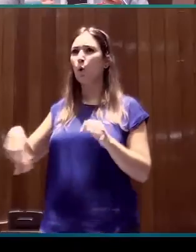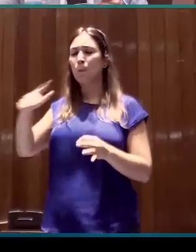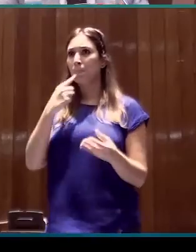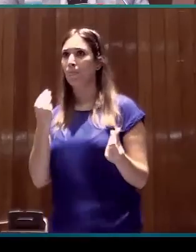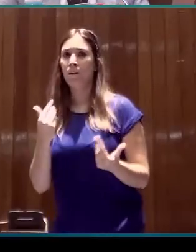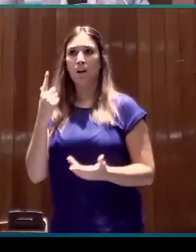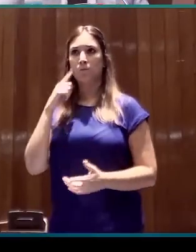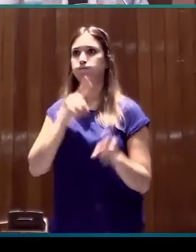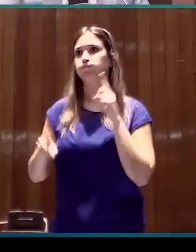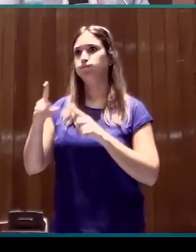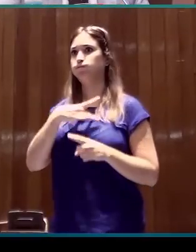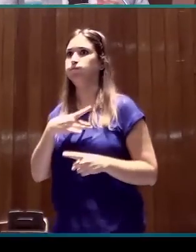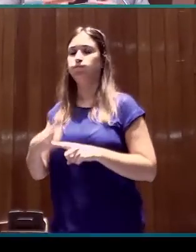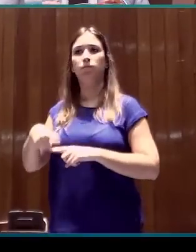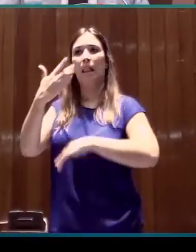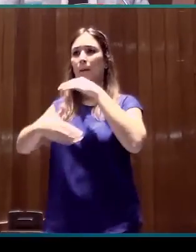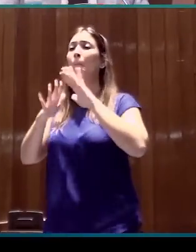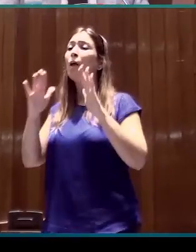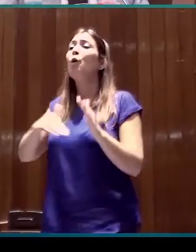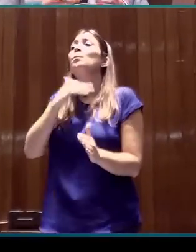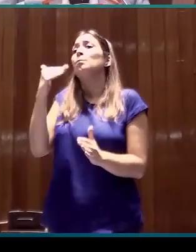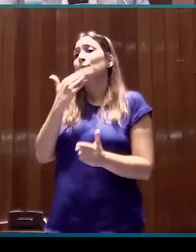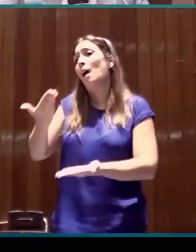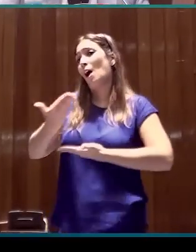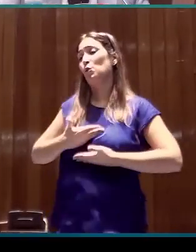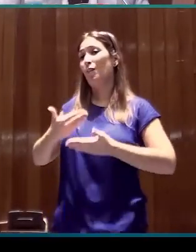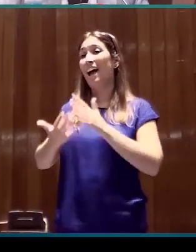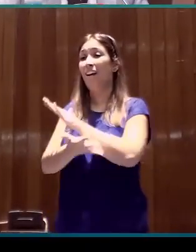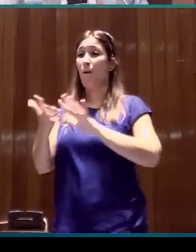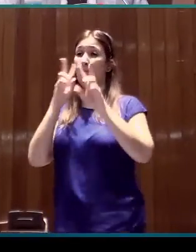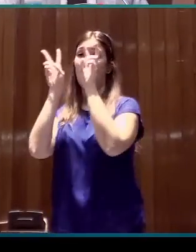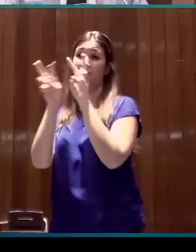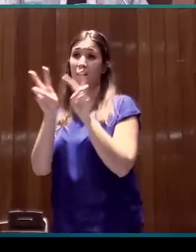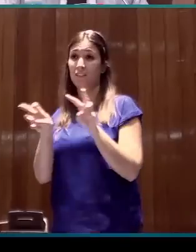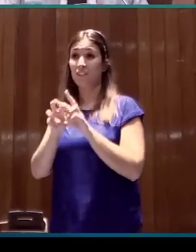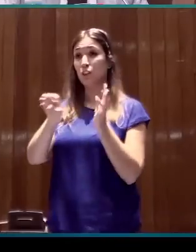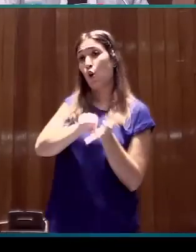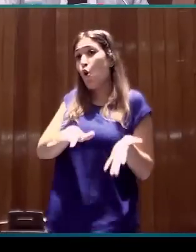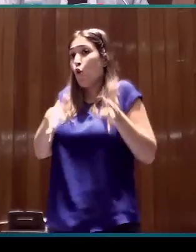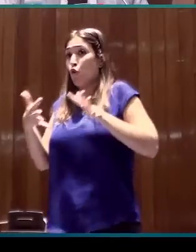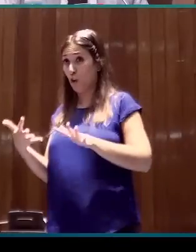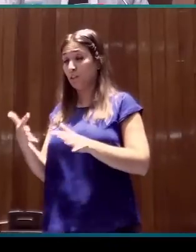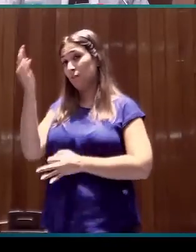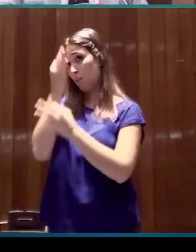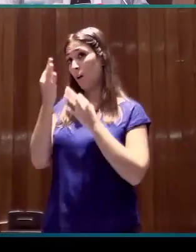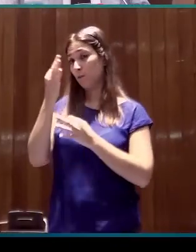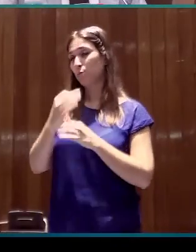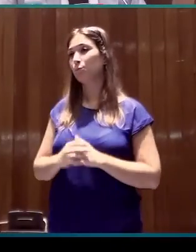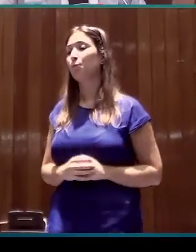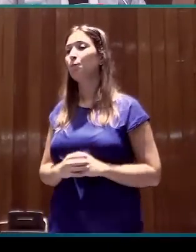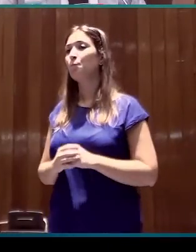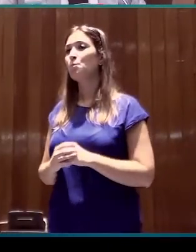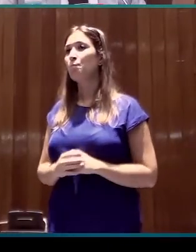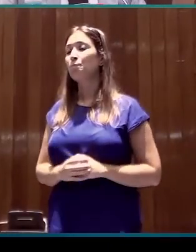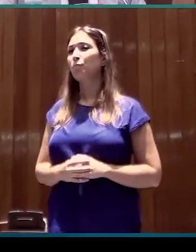facilita el análisis rápido de los datos. Un